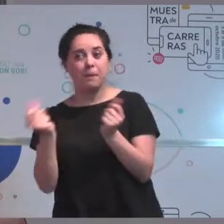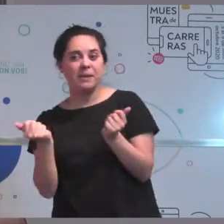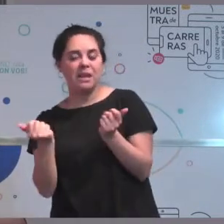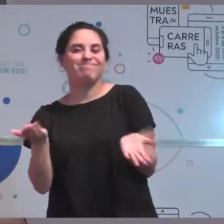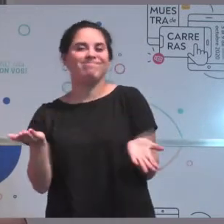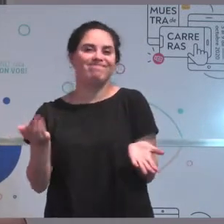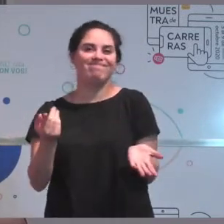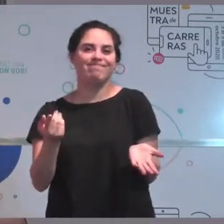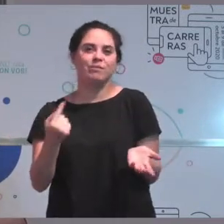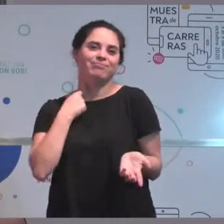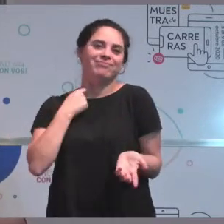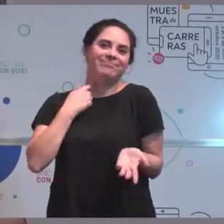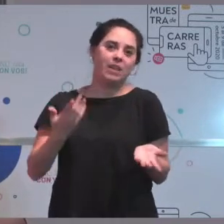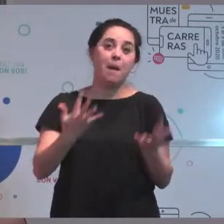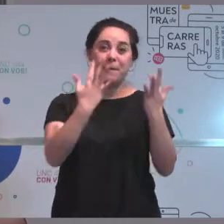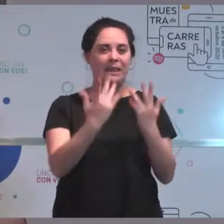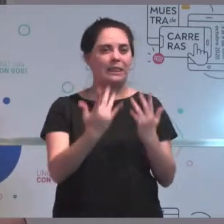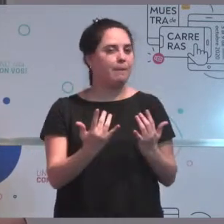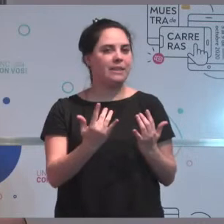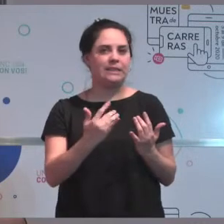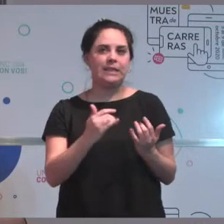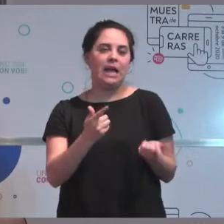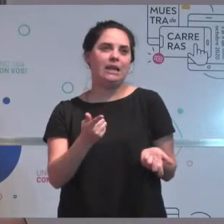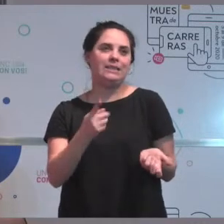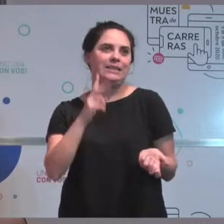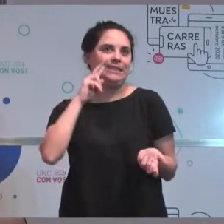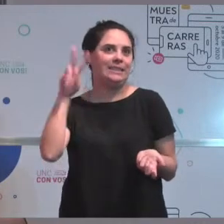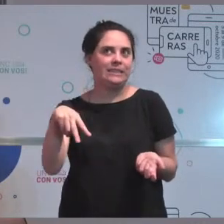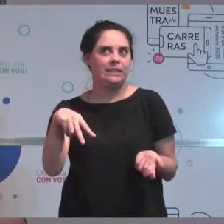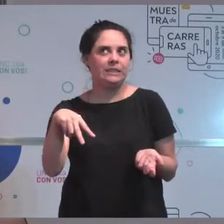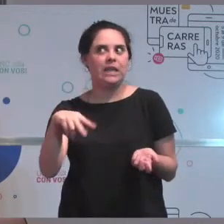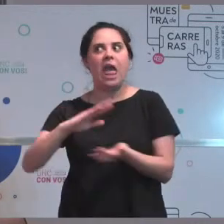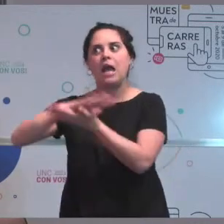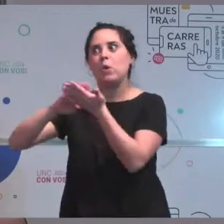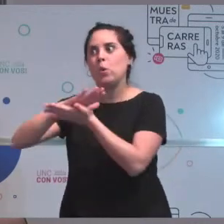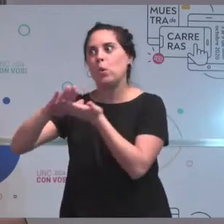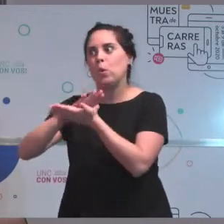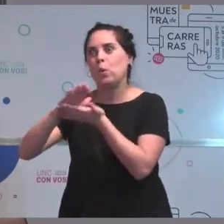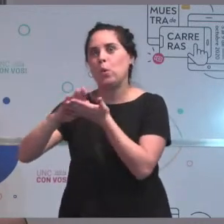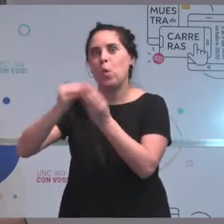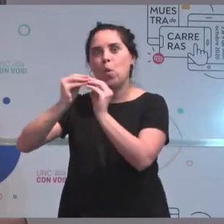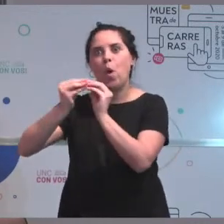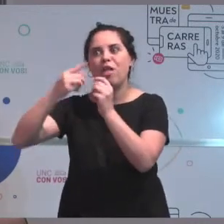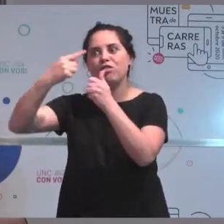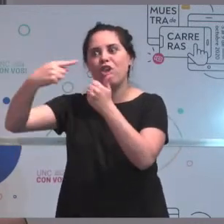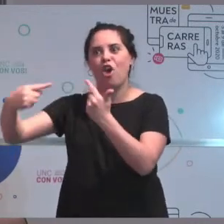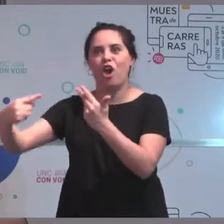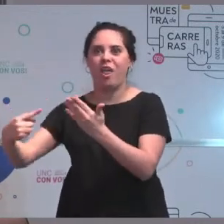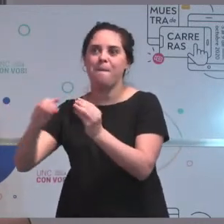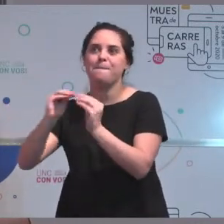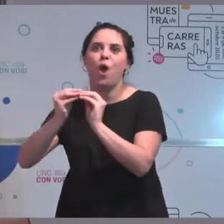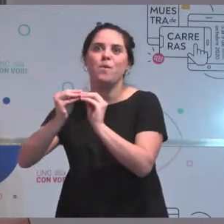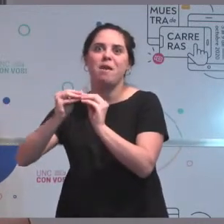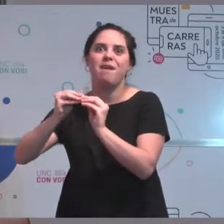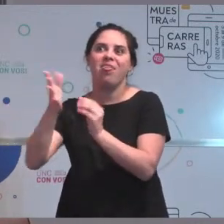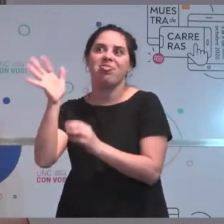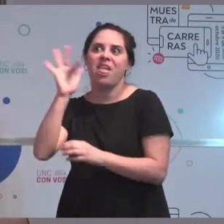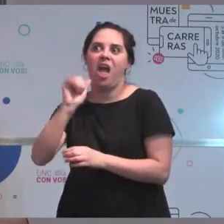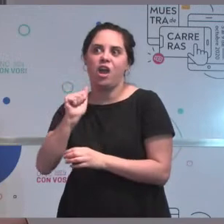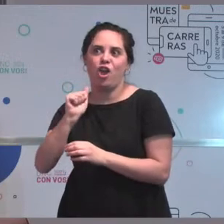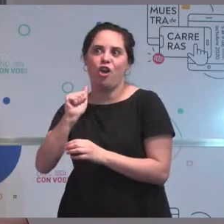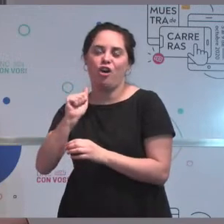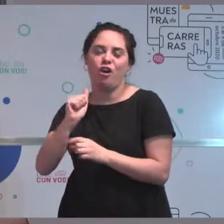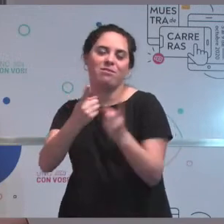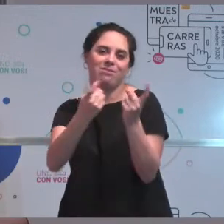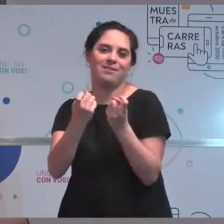Básicamente sin matemática no se puede resolver un montón de cuestiones que son problemas diarios a resolver desde el punto de vista de la